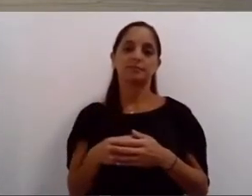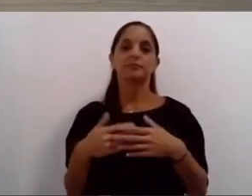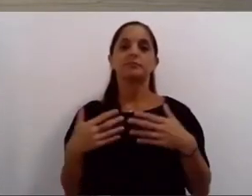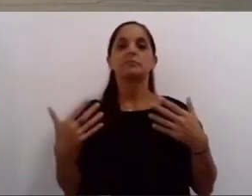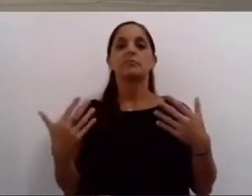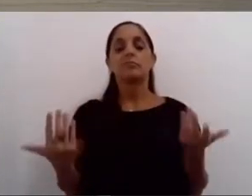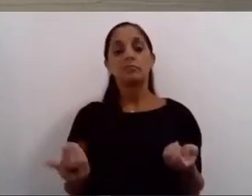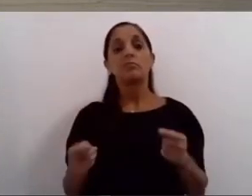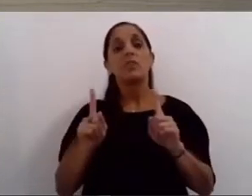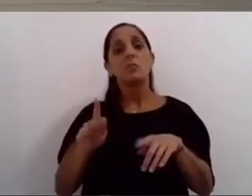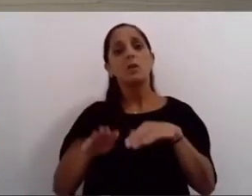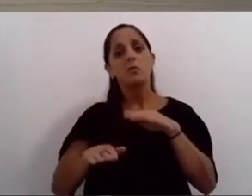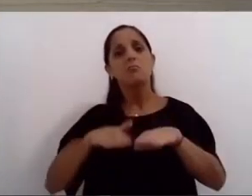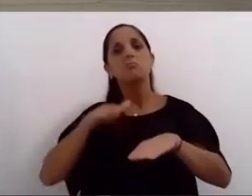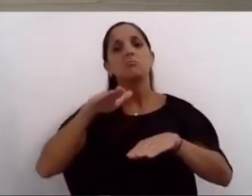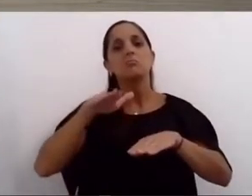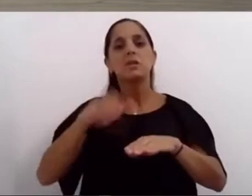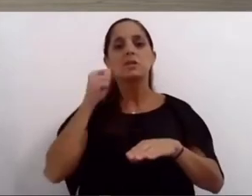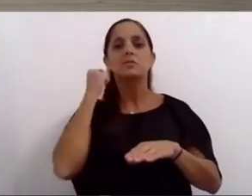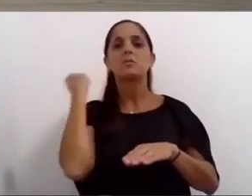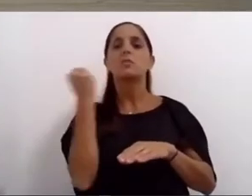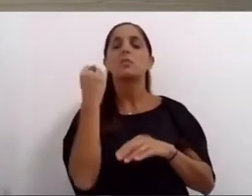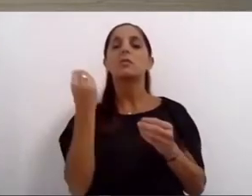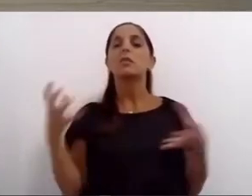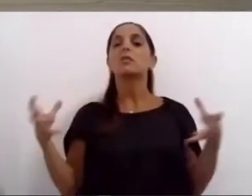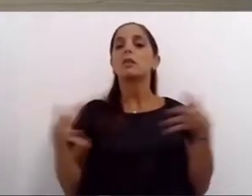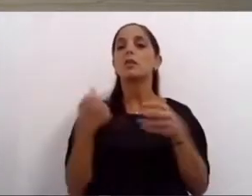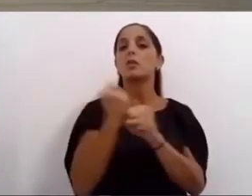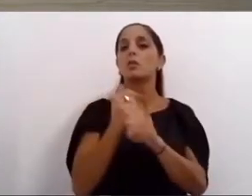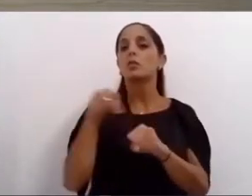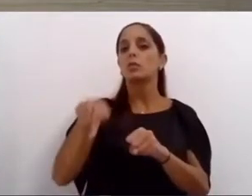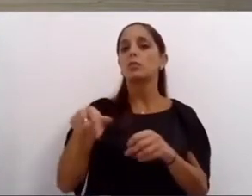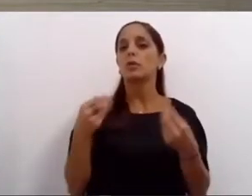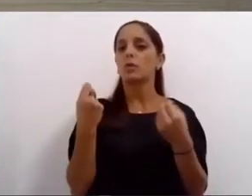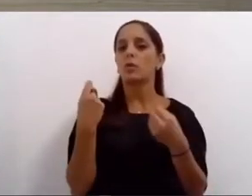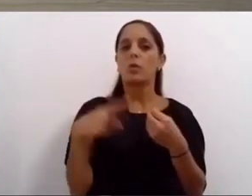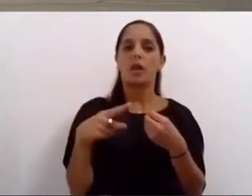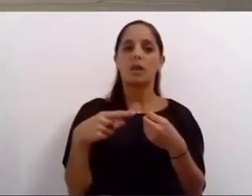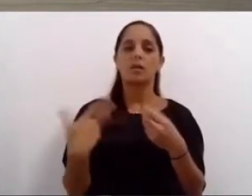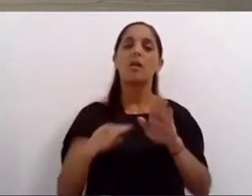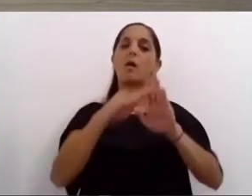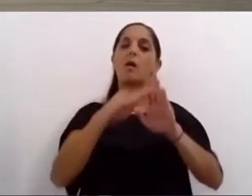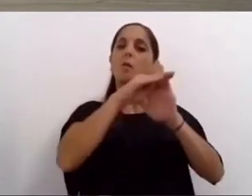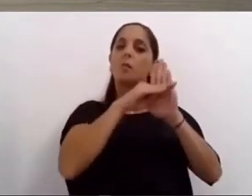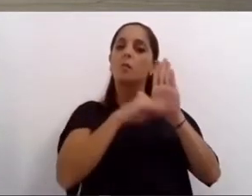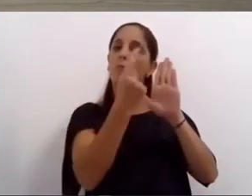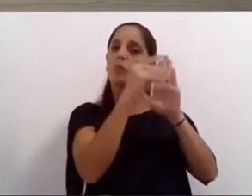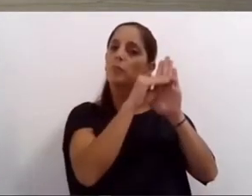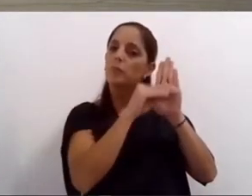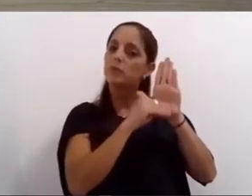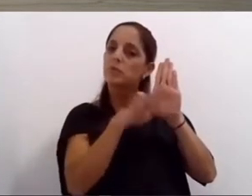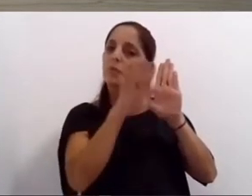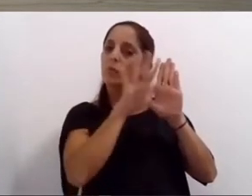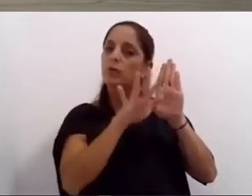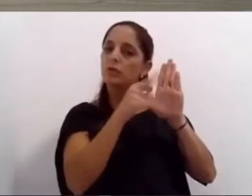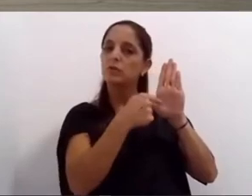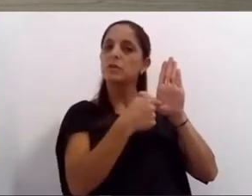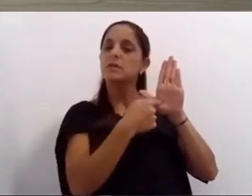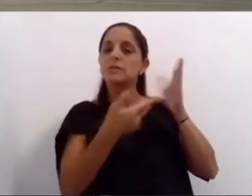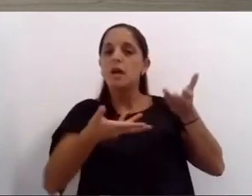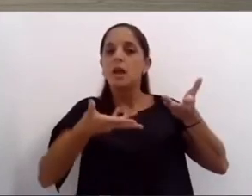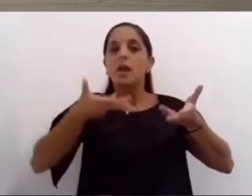dimos otro gran paso en conjunto con este cuerpo legislativo trabajando en un presupuesto que nos permitirá volver a la senda del equilibrio